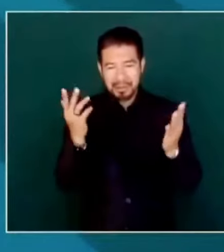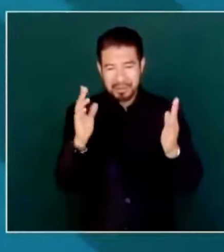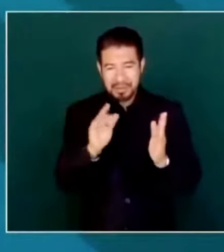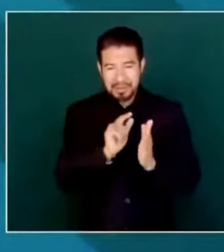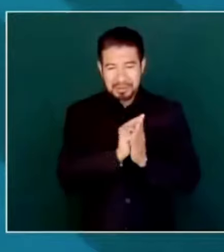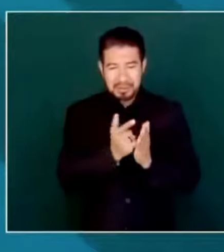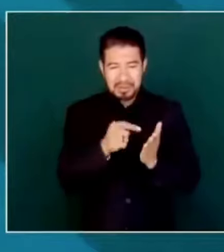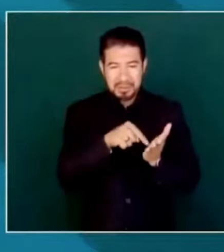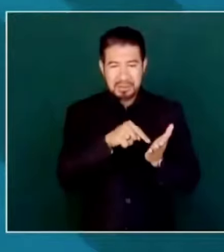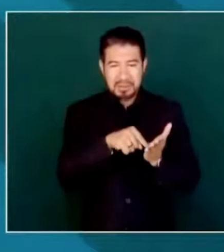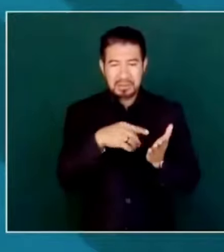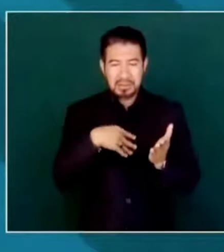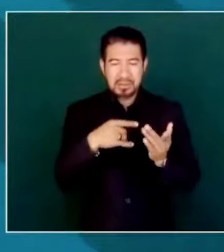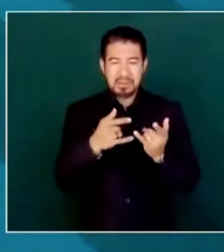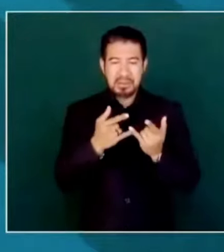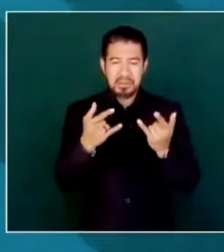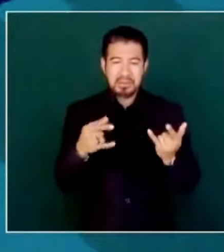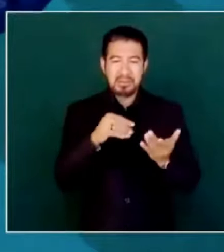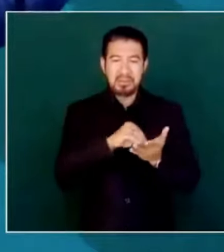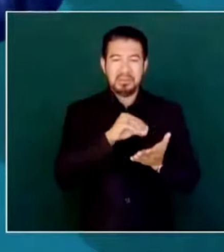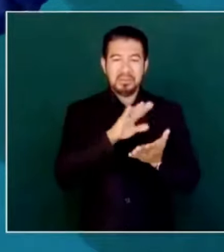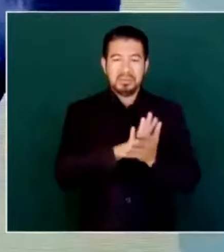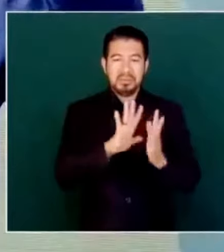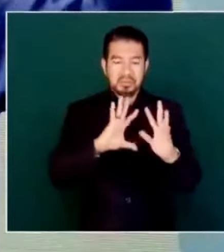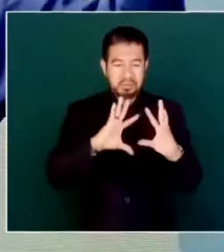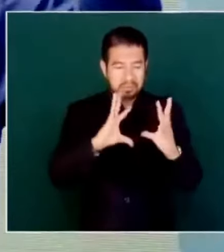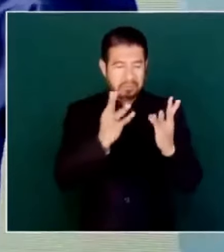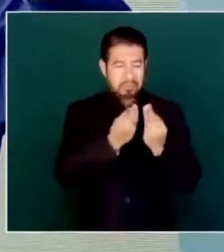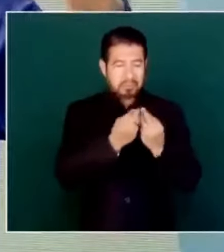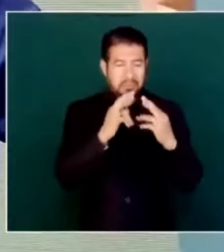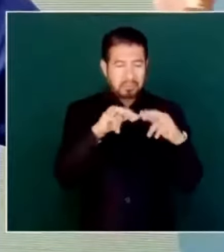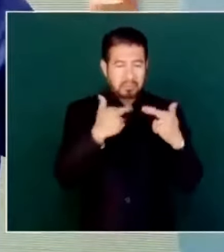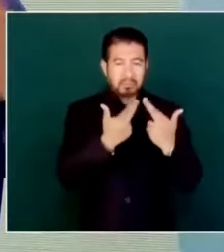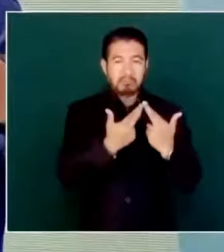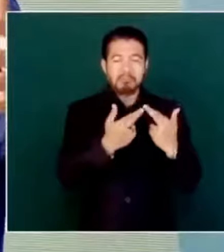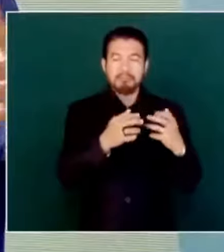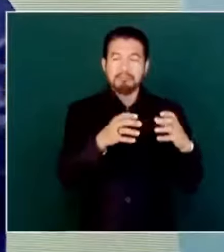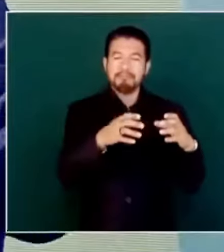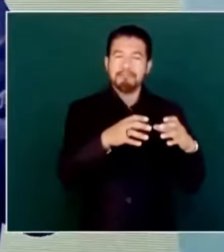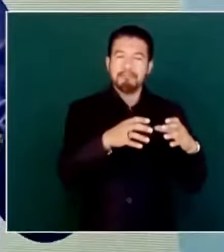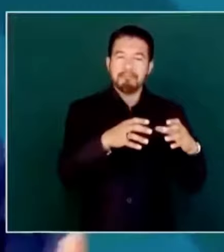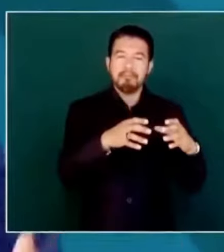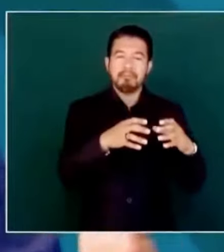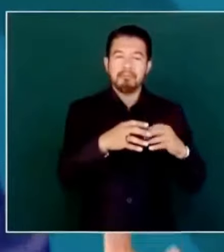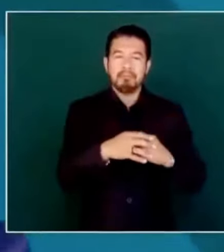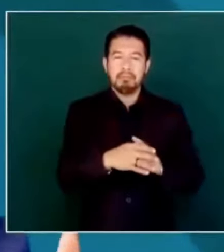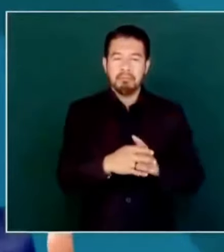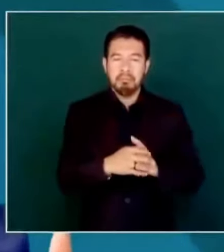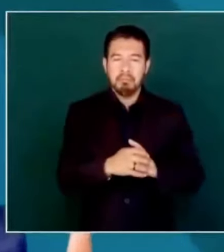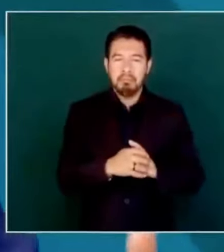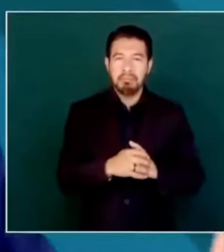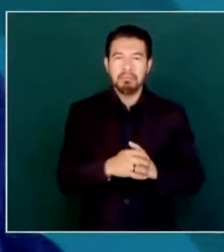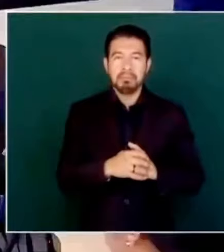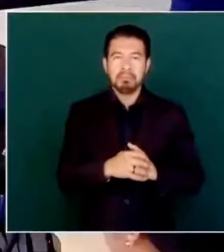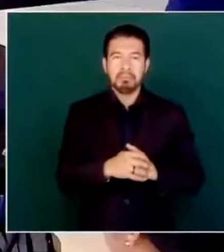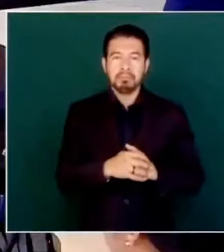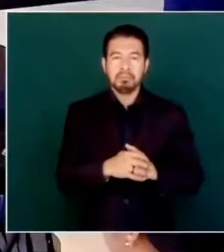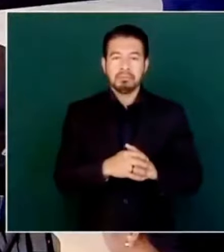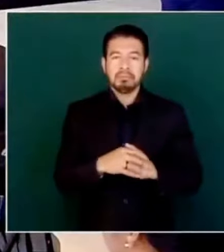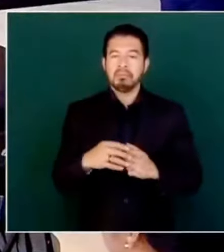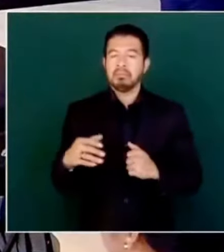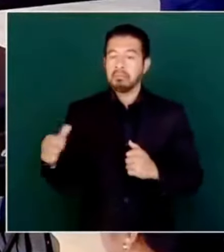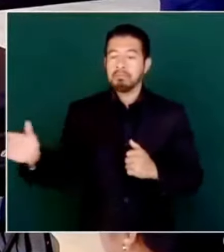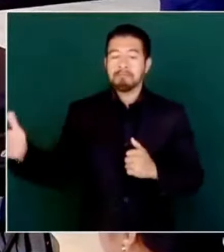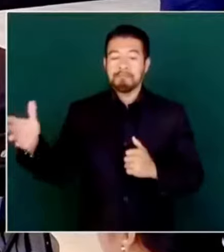reunieron y pasaron la charola,